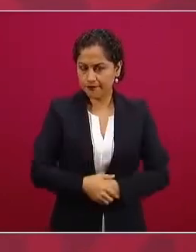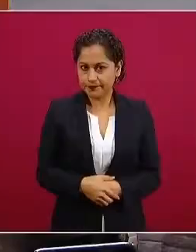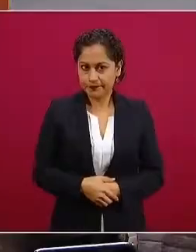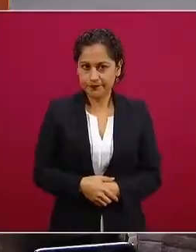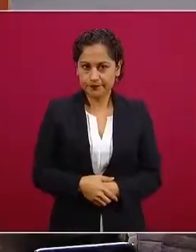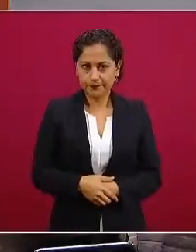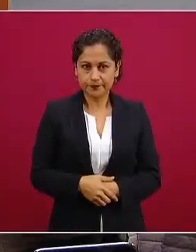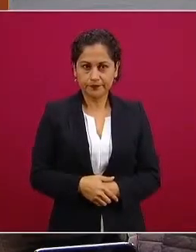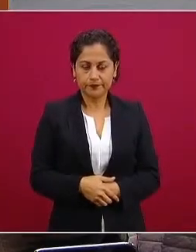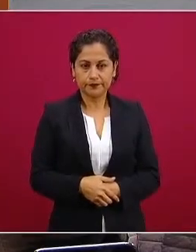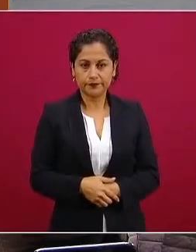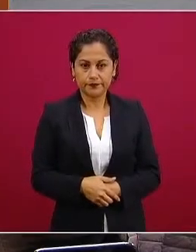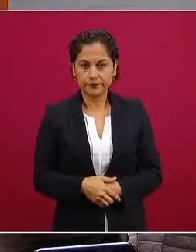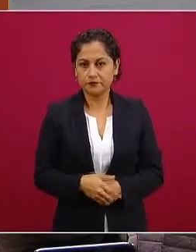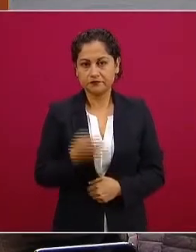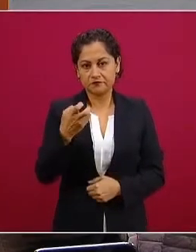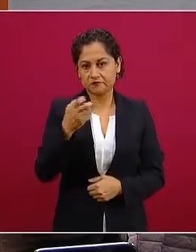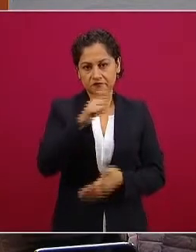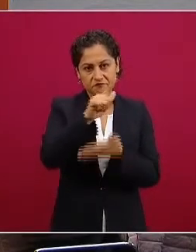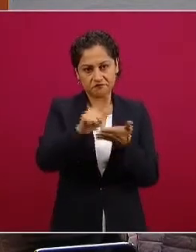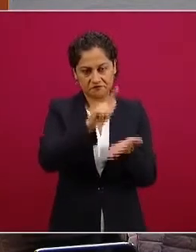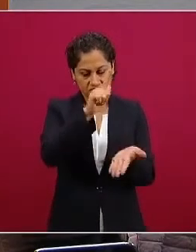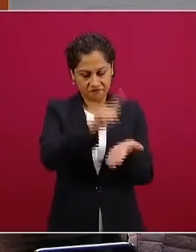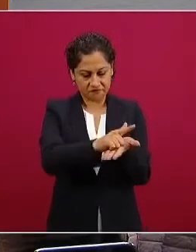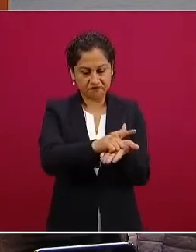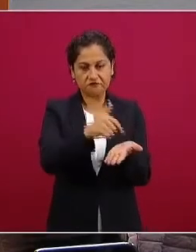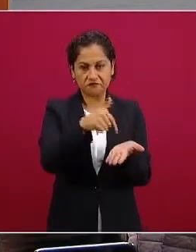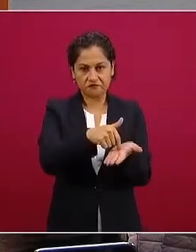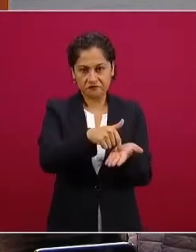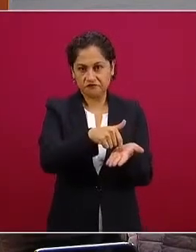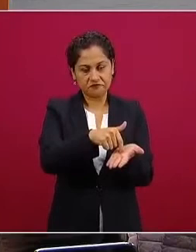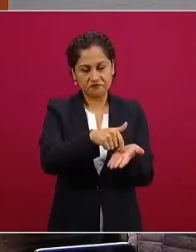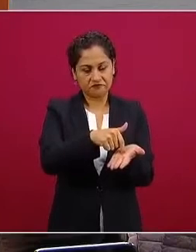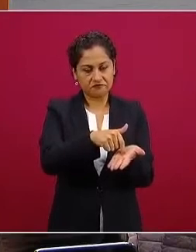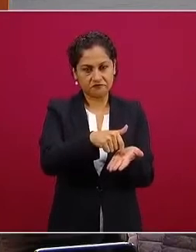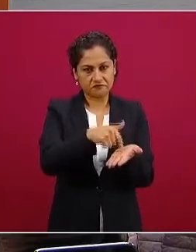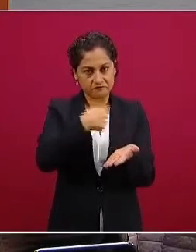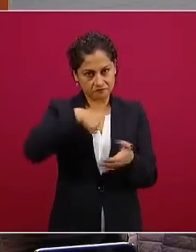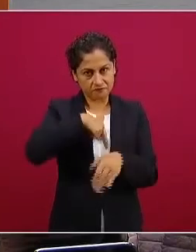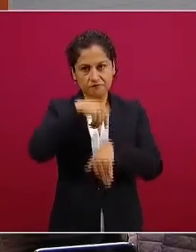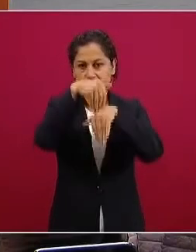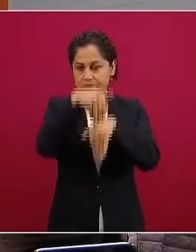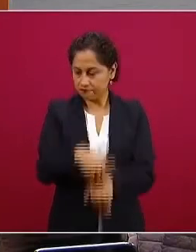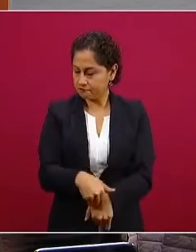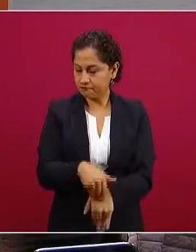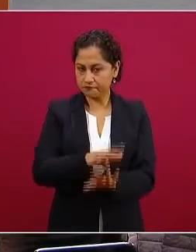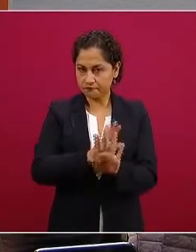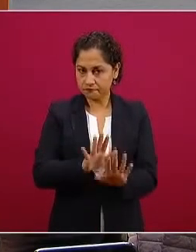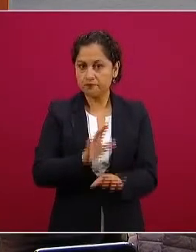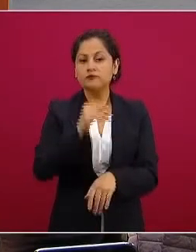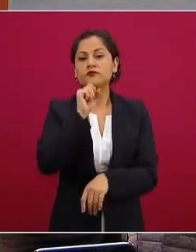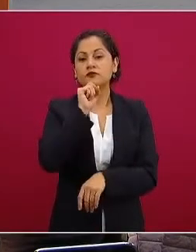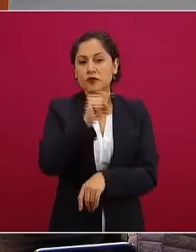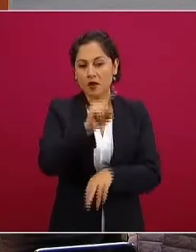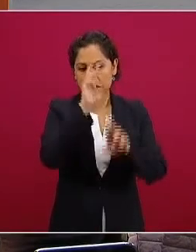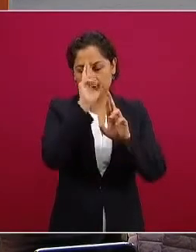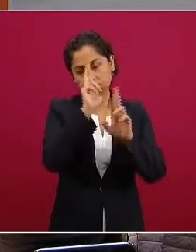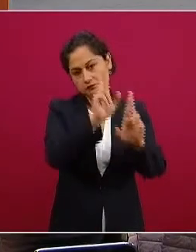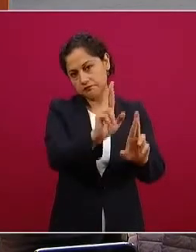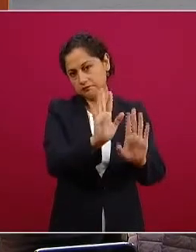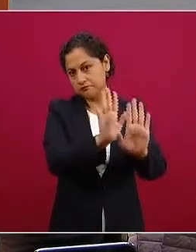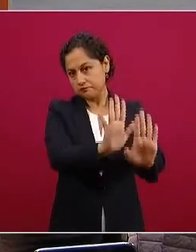es ilegal es humillante y además no conviene